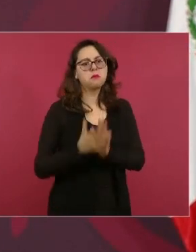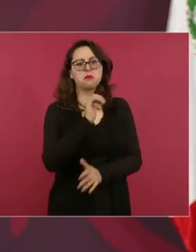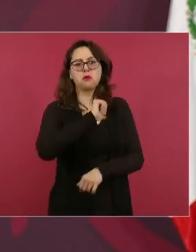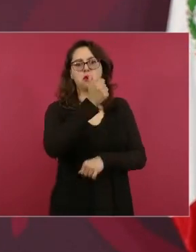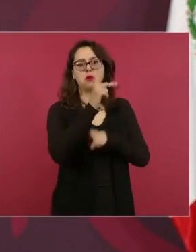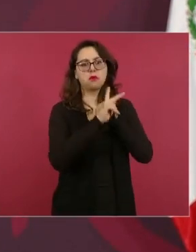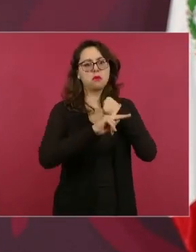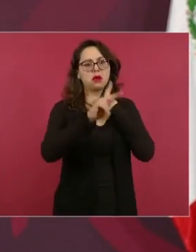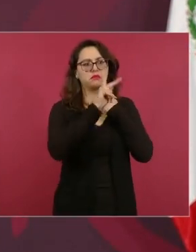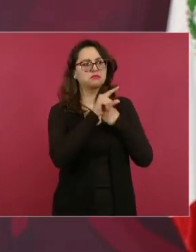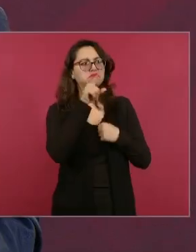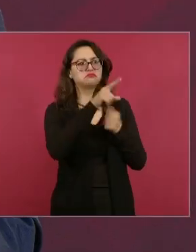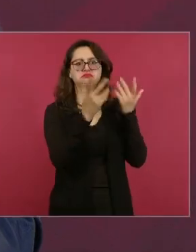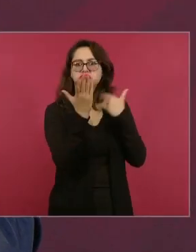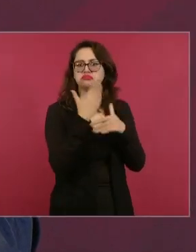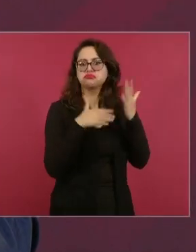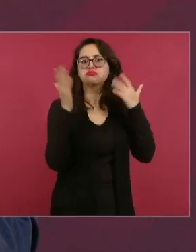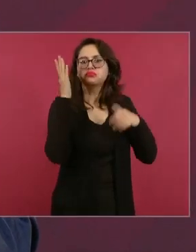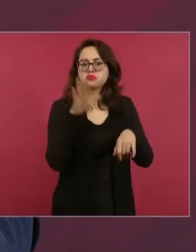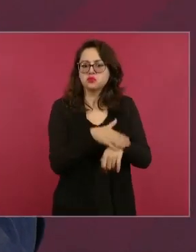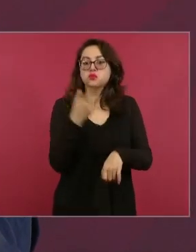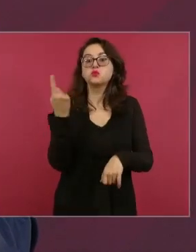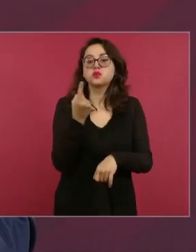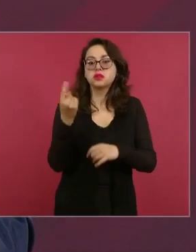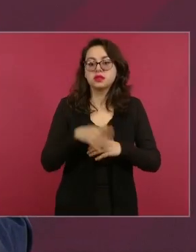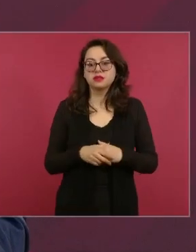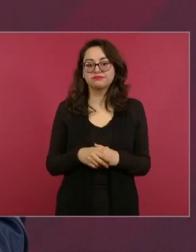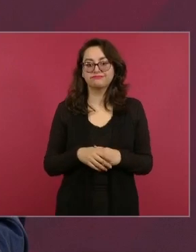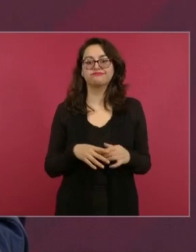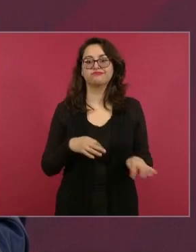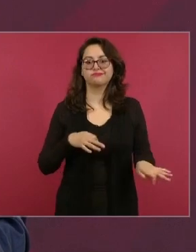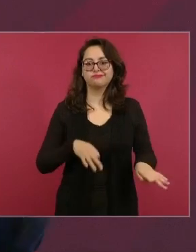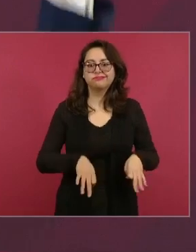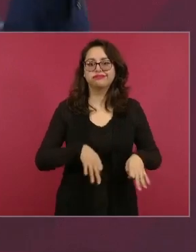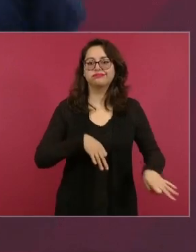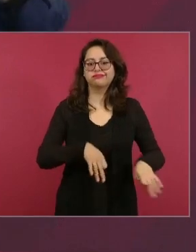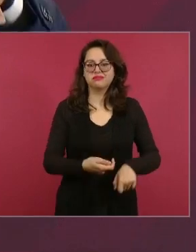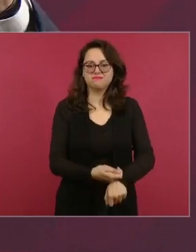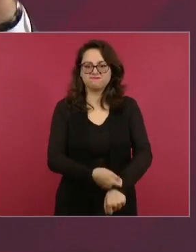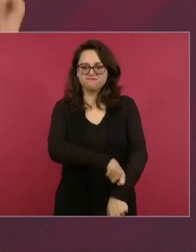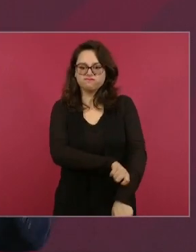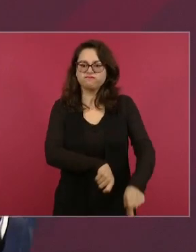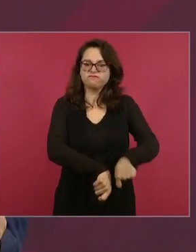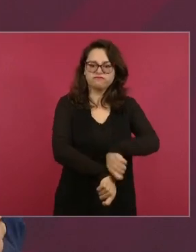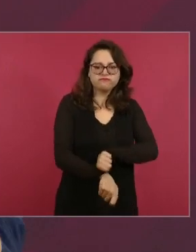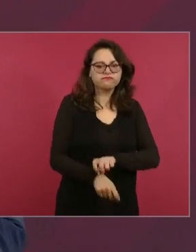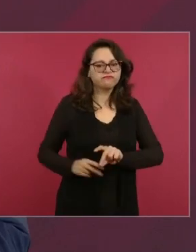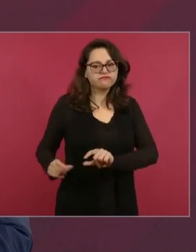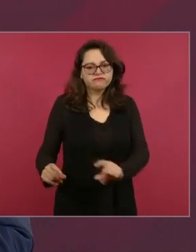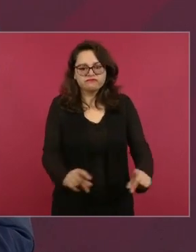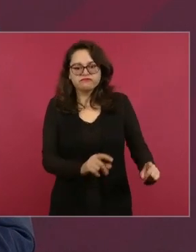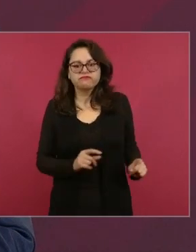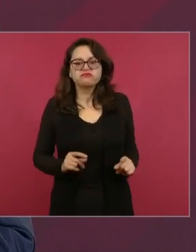el mexicano es flojo, indolente? Viene del conservadurismo,